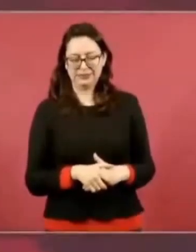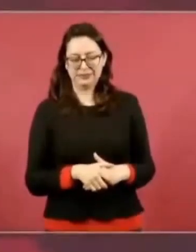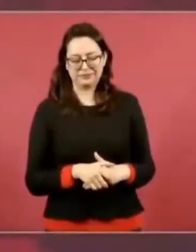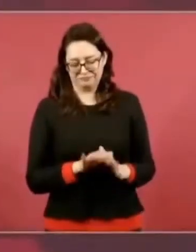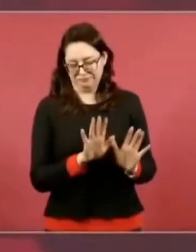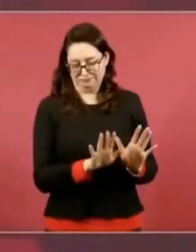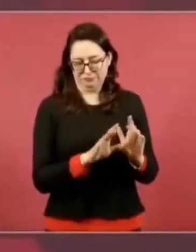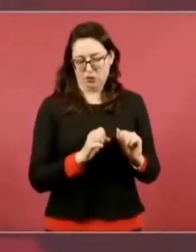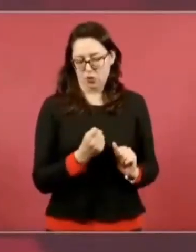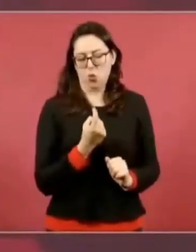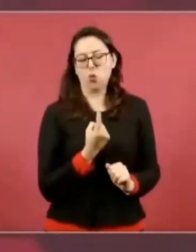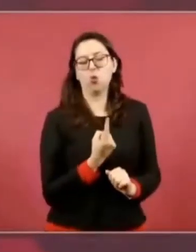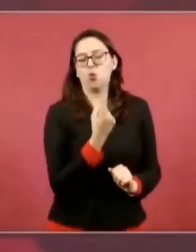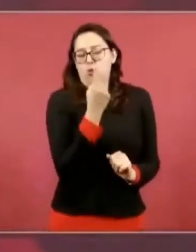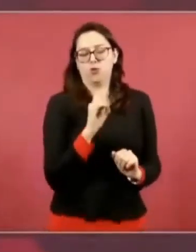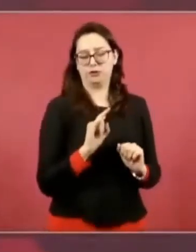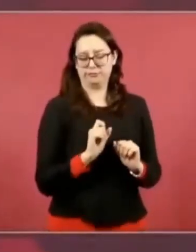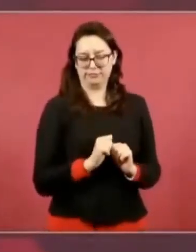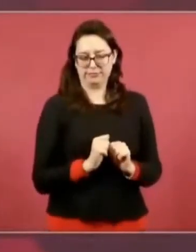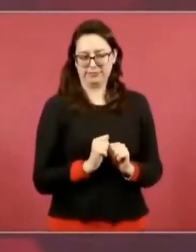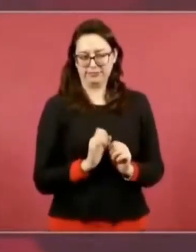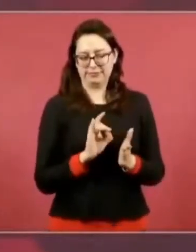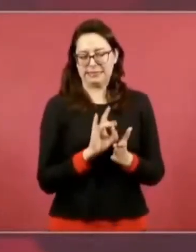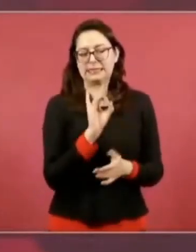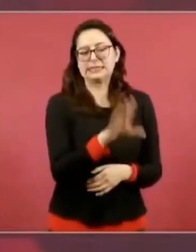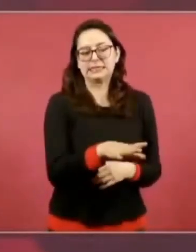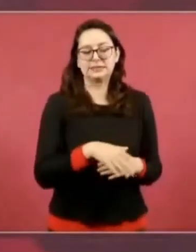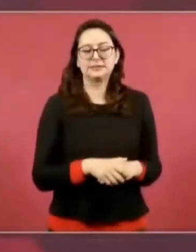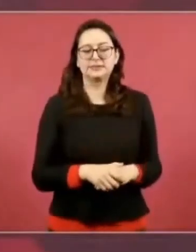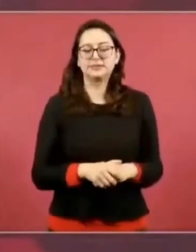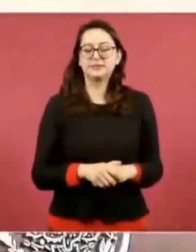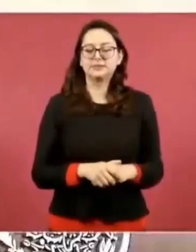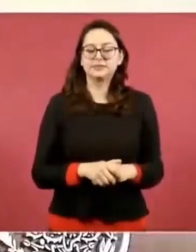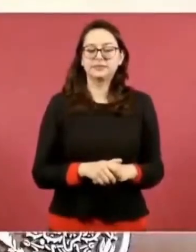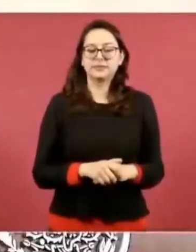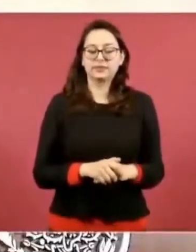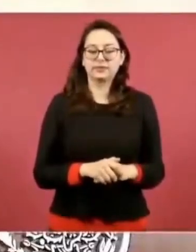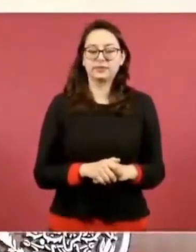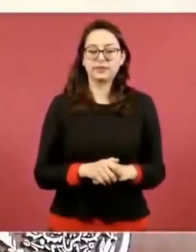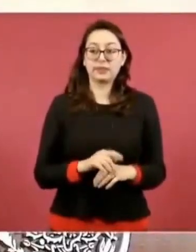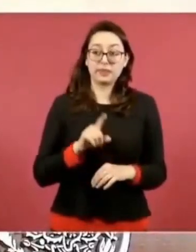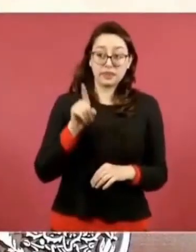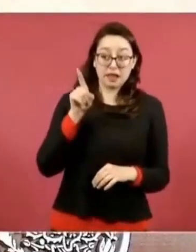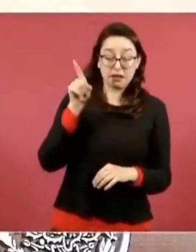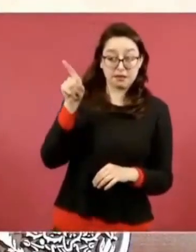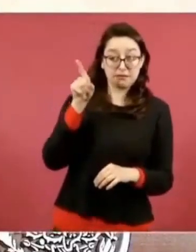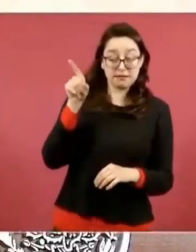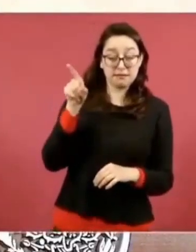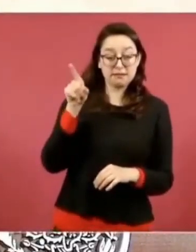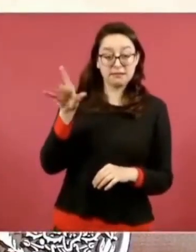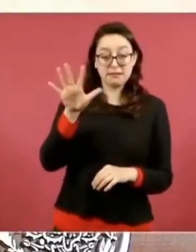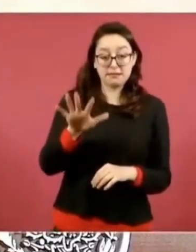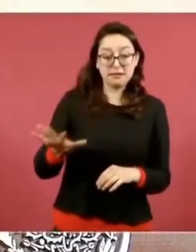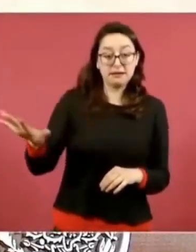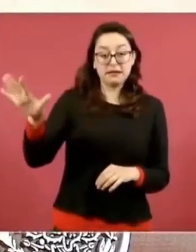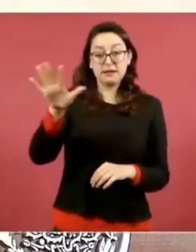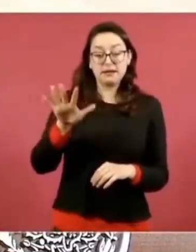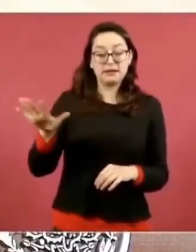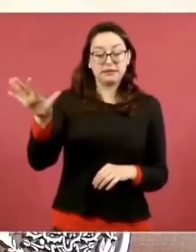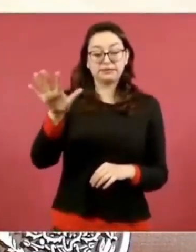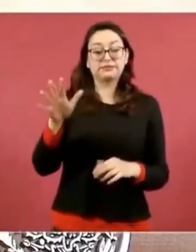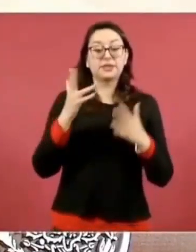Calderón, el rancho del